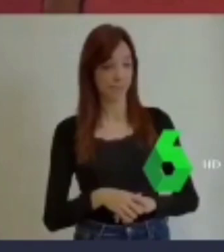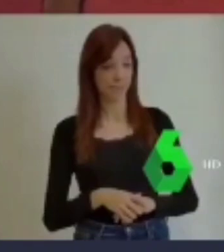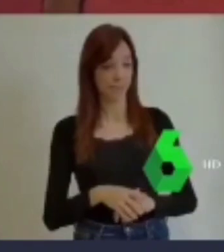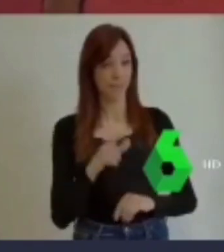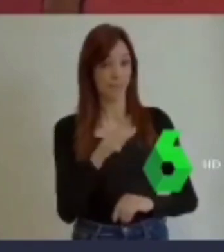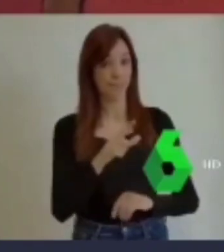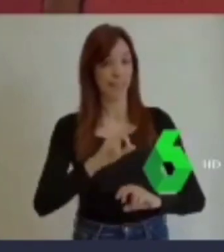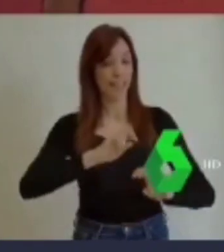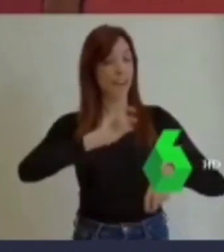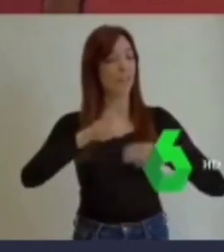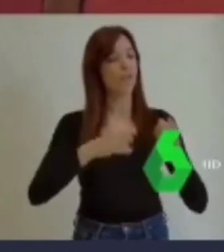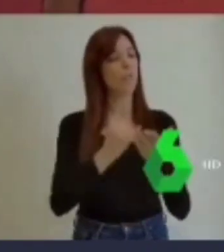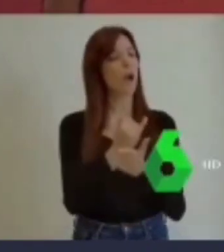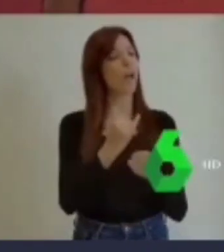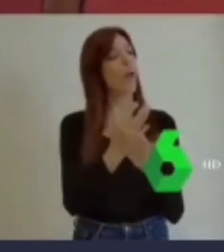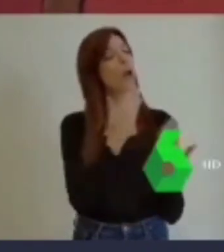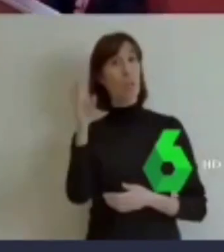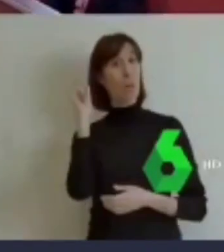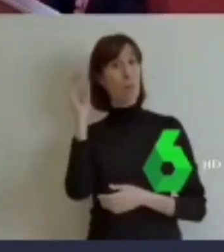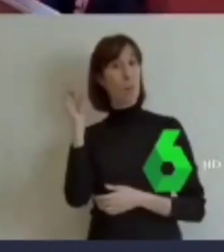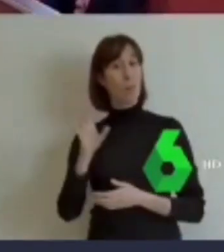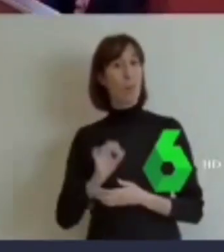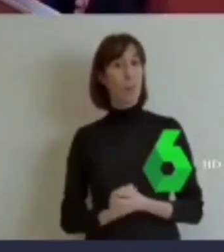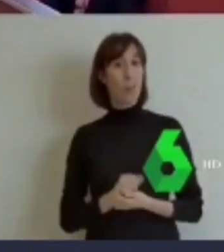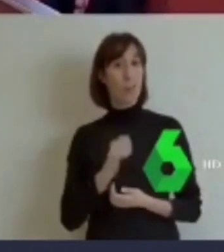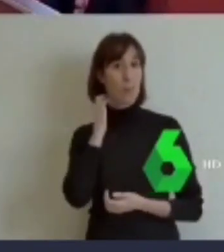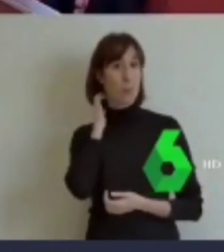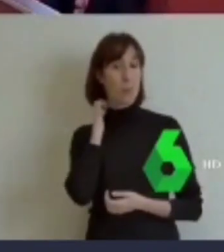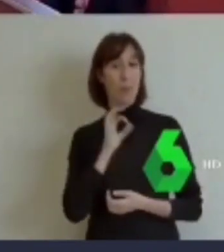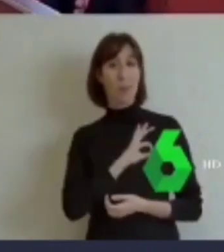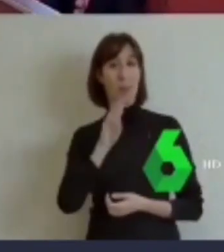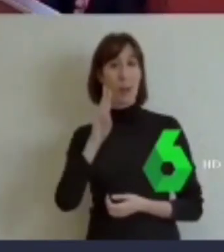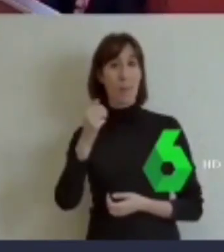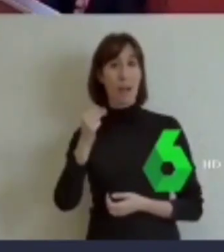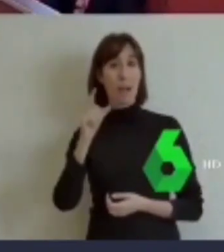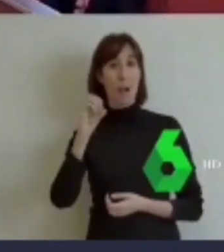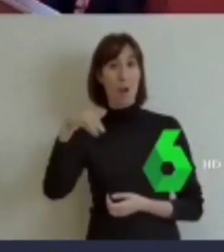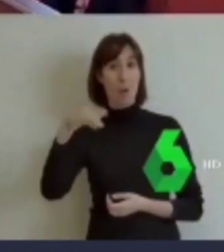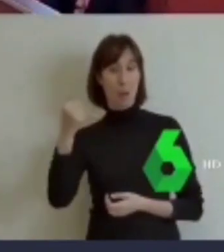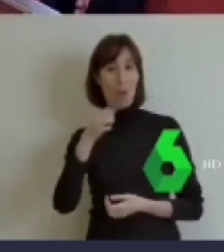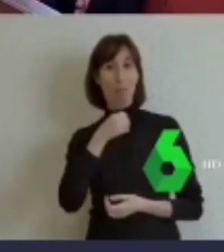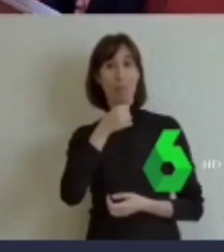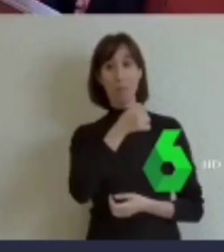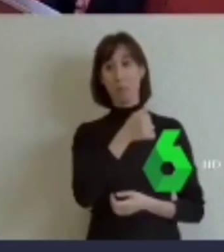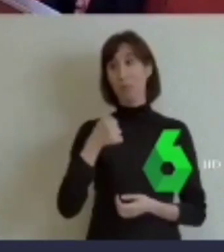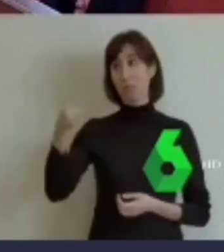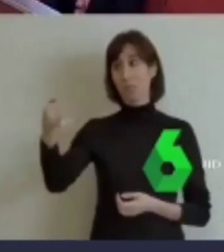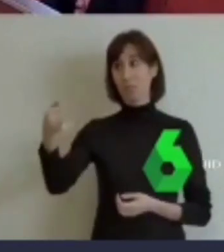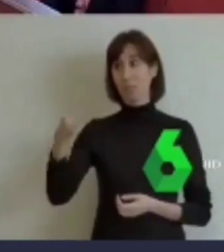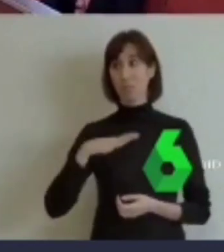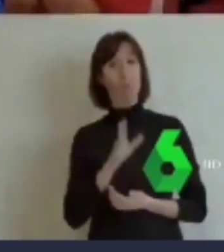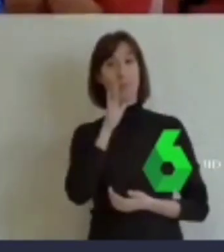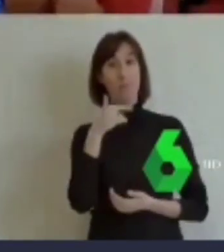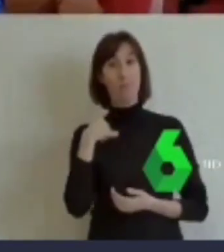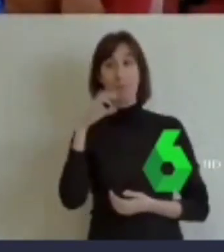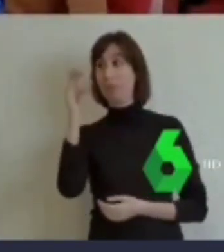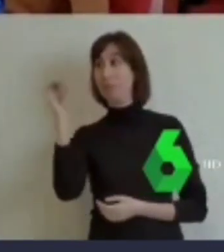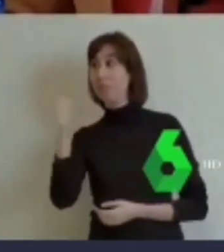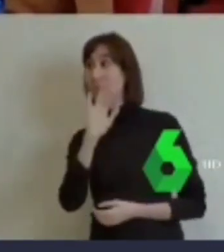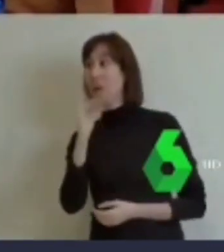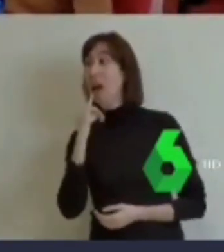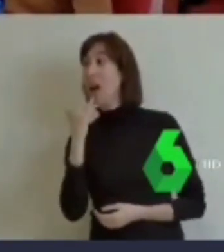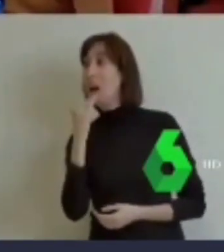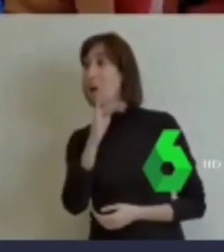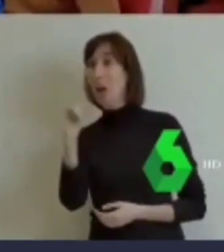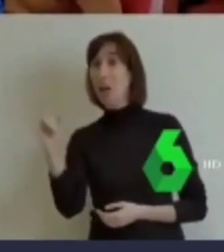reforma agraria. ¿Quién la puso? Ocurrió durante un pleno del ayuntamiento en el que se debatía qué nombre iba a llevar una